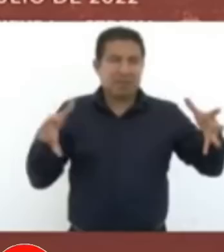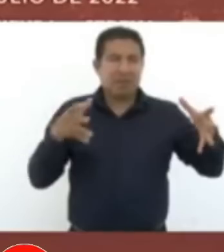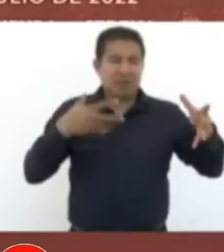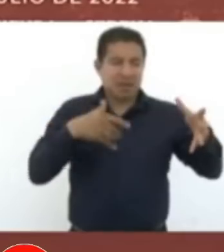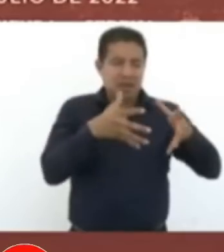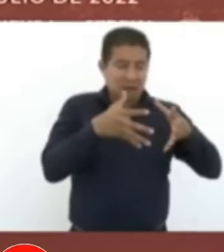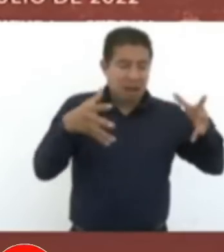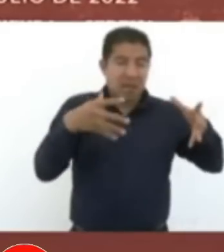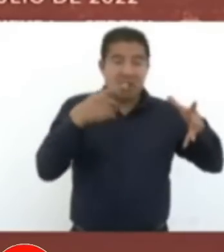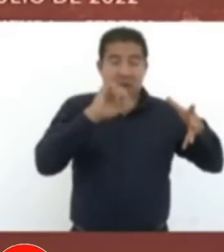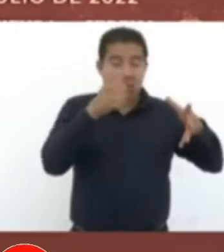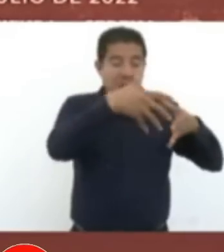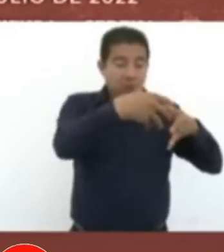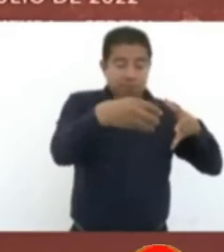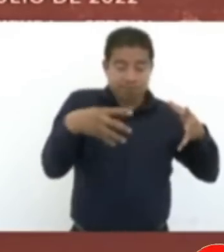tres más.